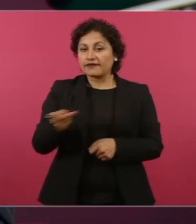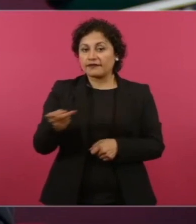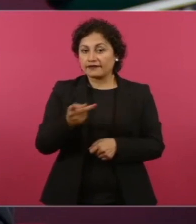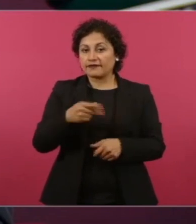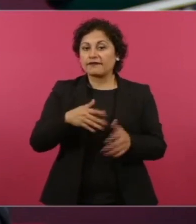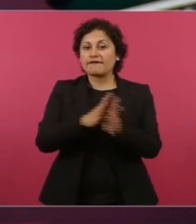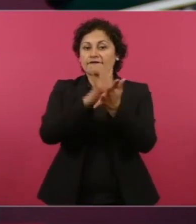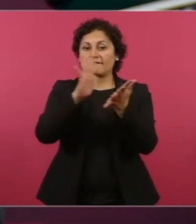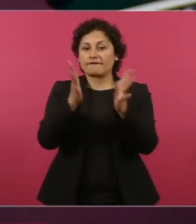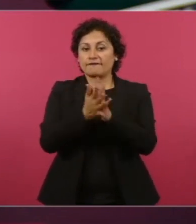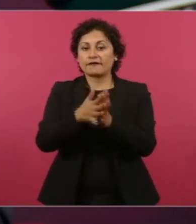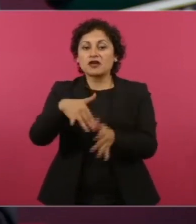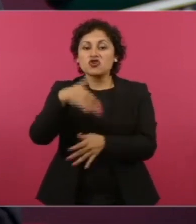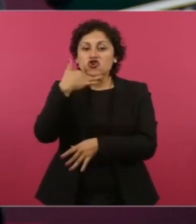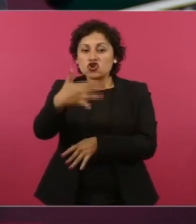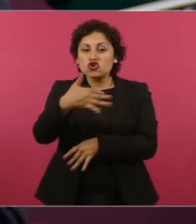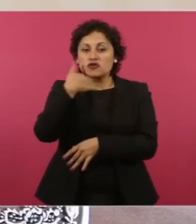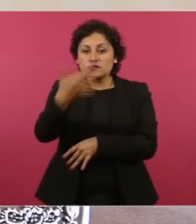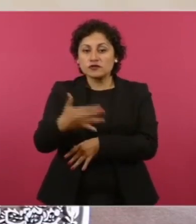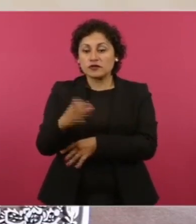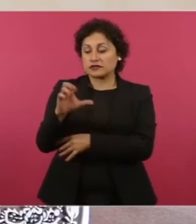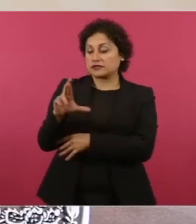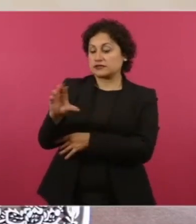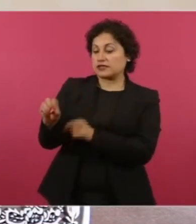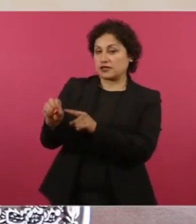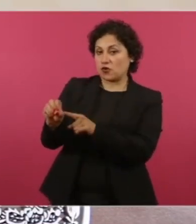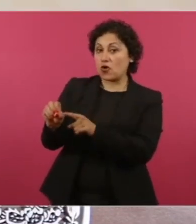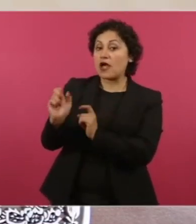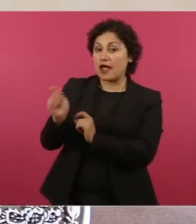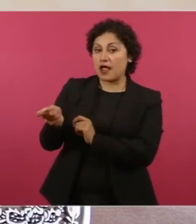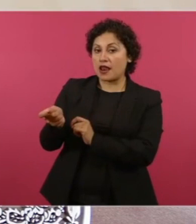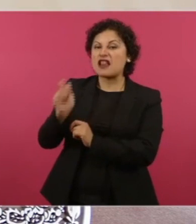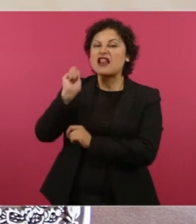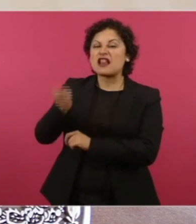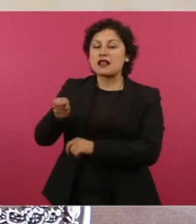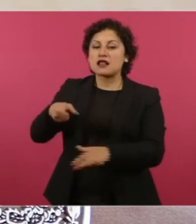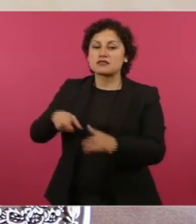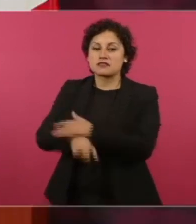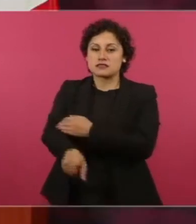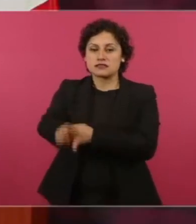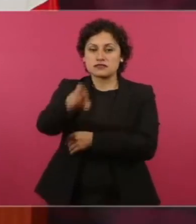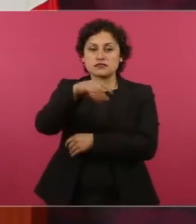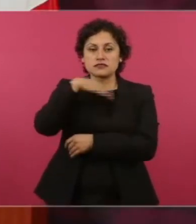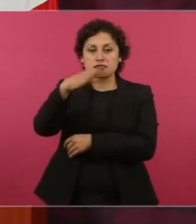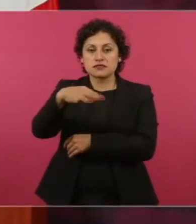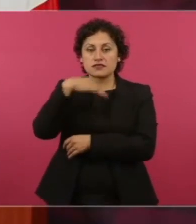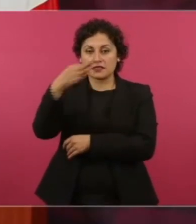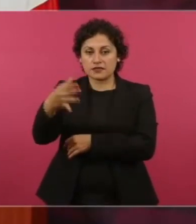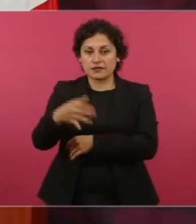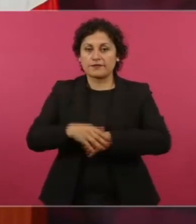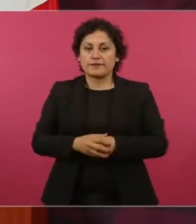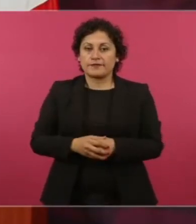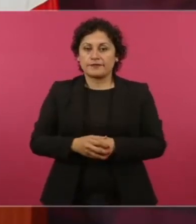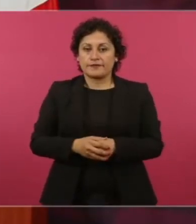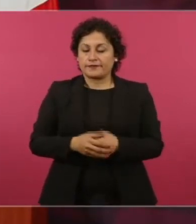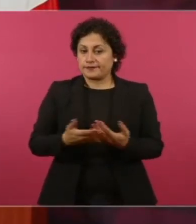Ciro actúa de manera corrupta, lo mismo el caso